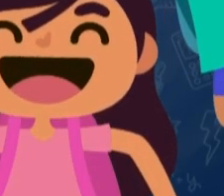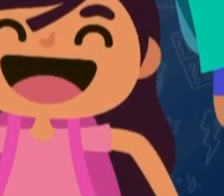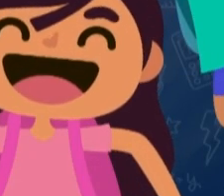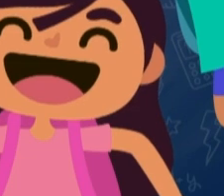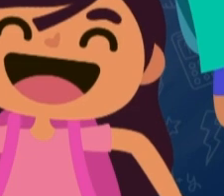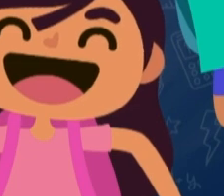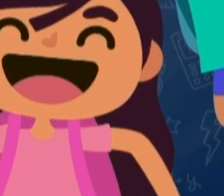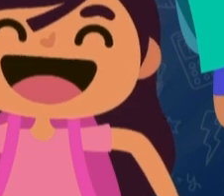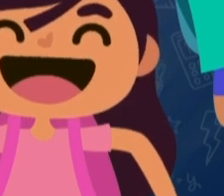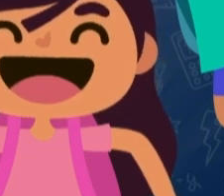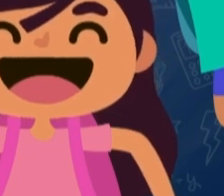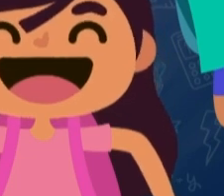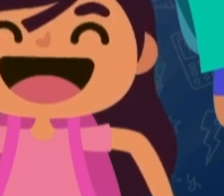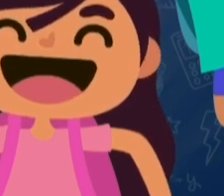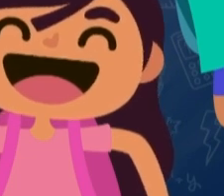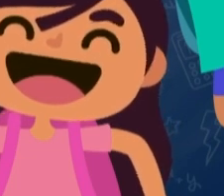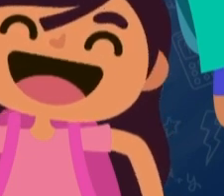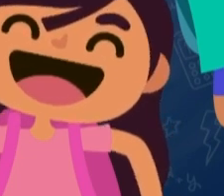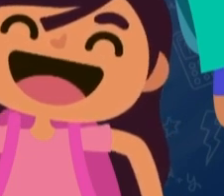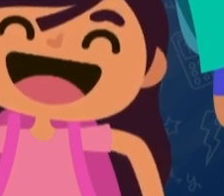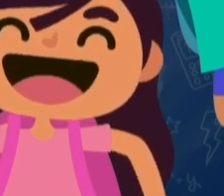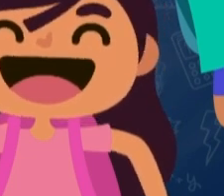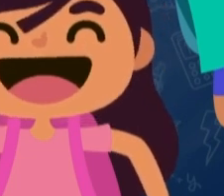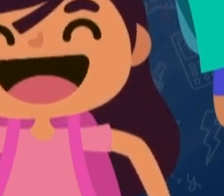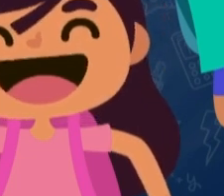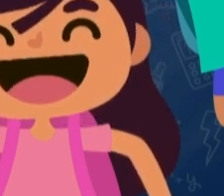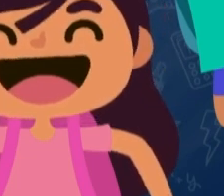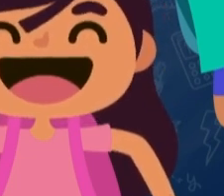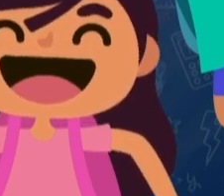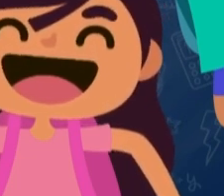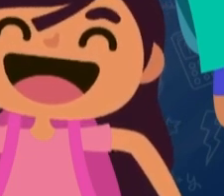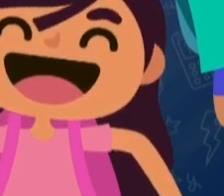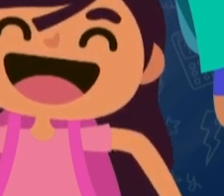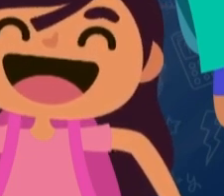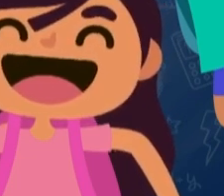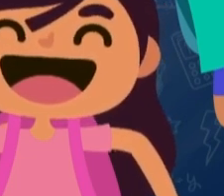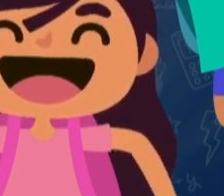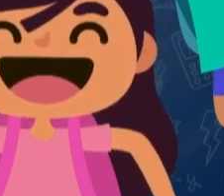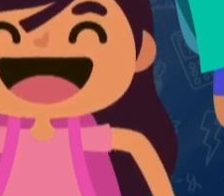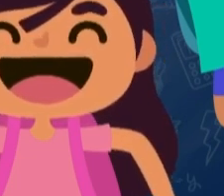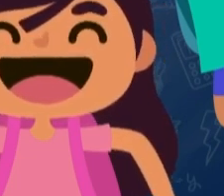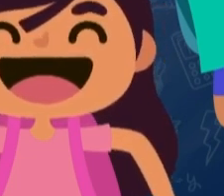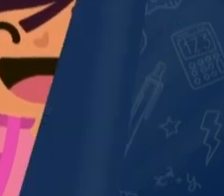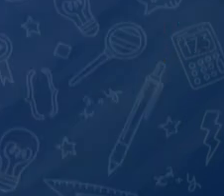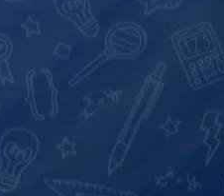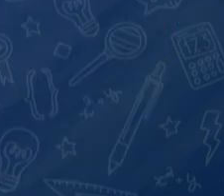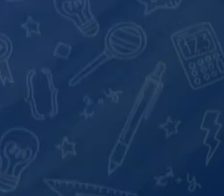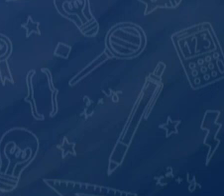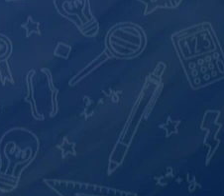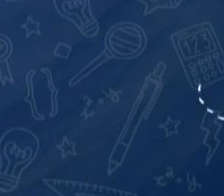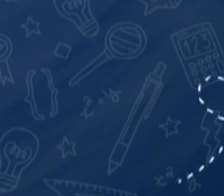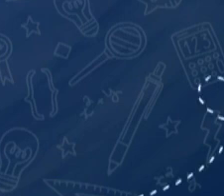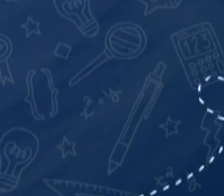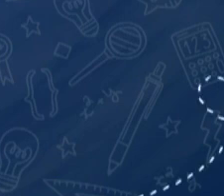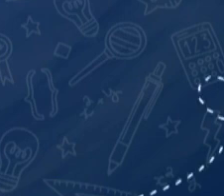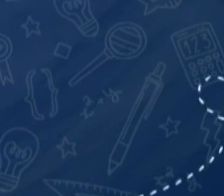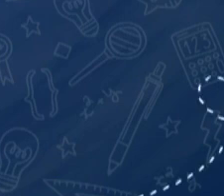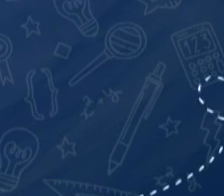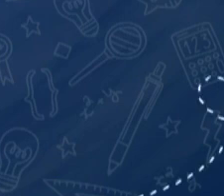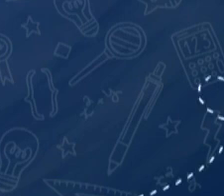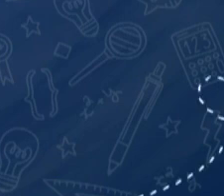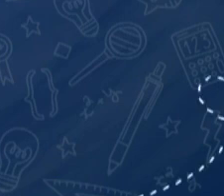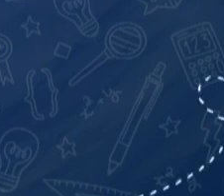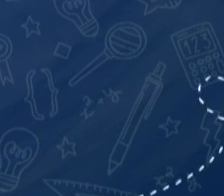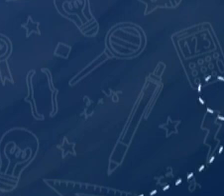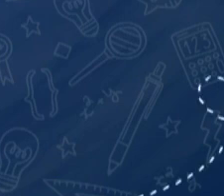espacios educativos es mejorar la calidad de la salud recreación y aprendizaje de las y los estudiantes gobierno de